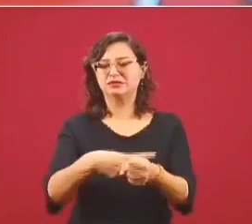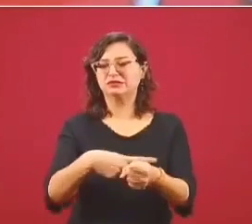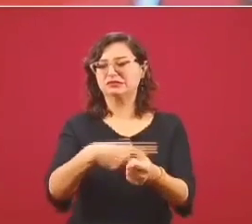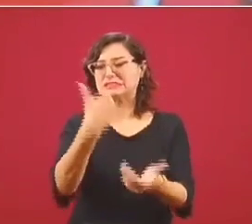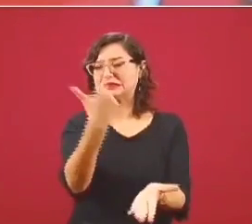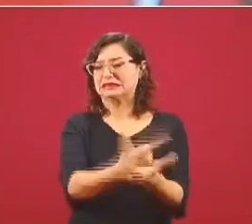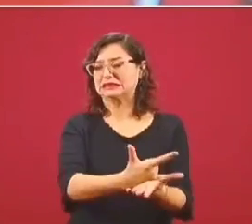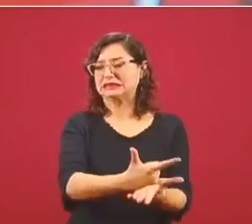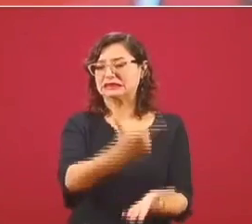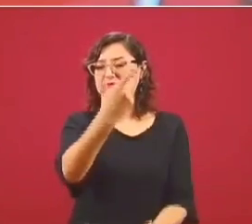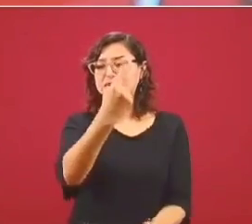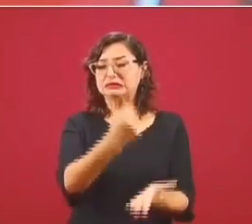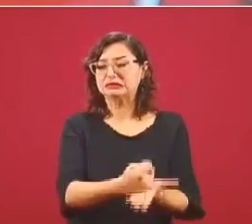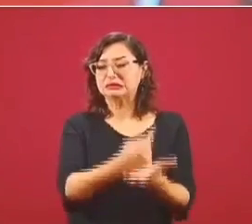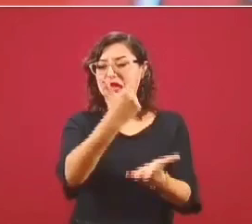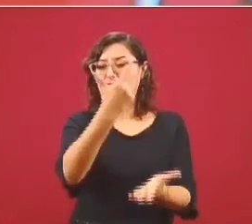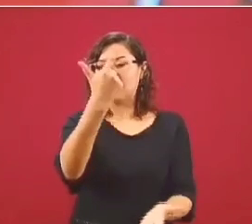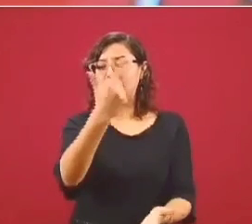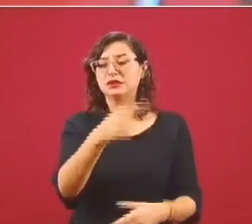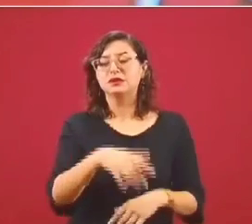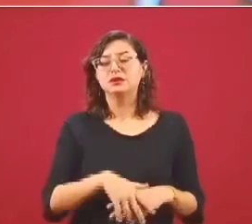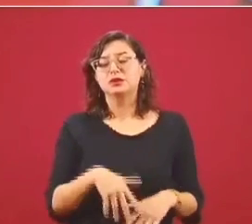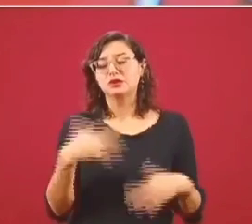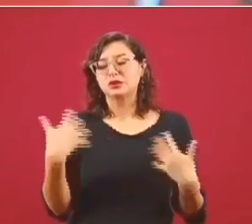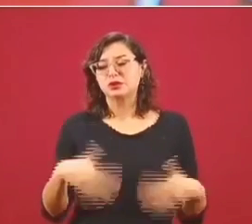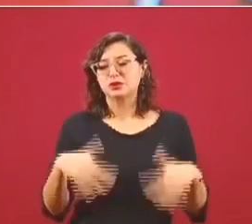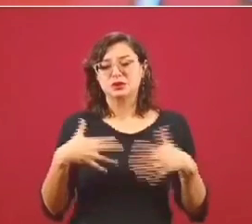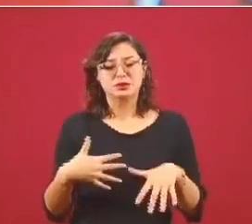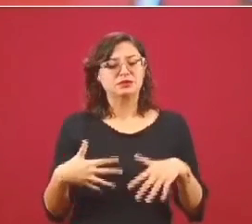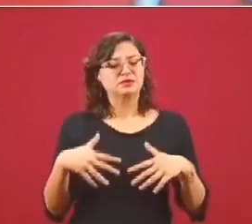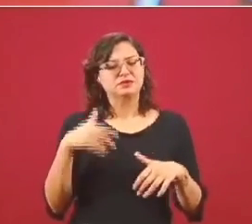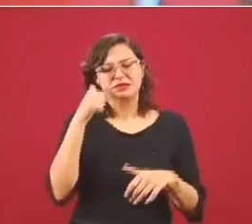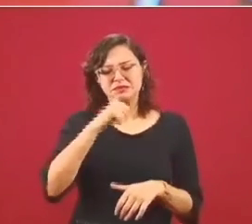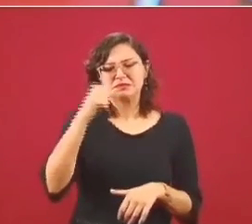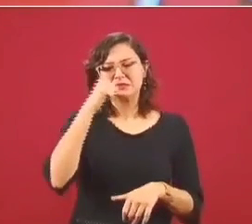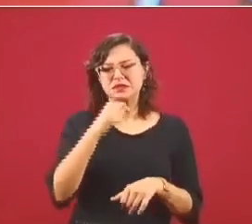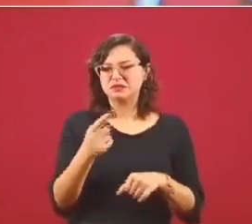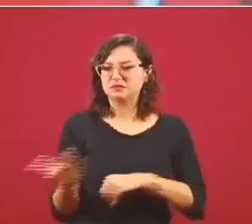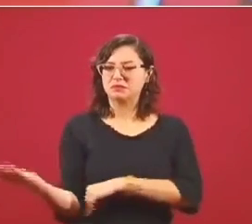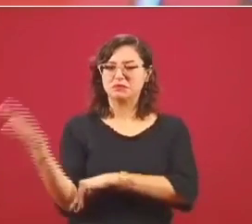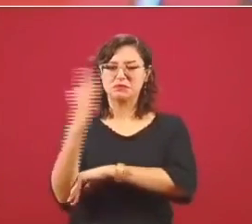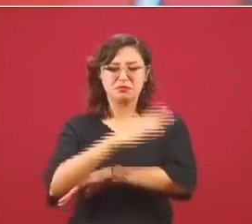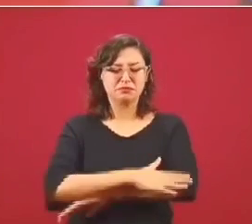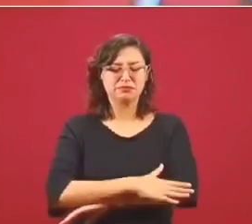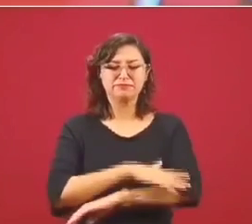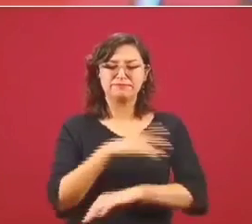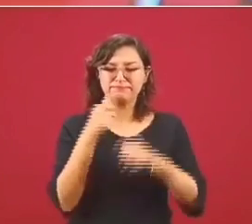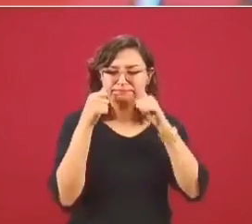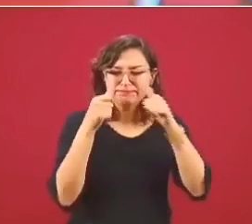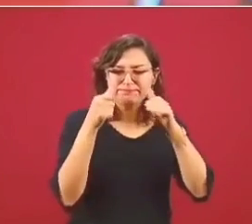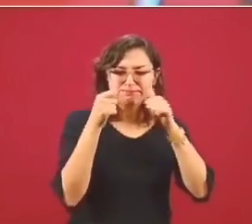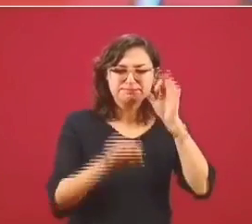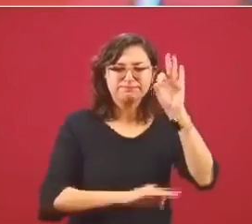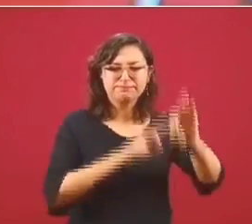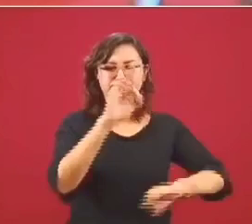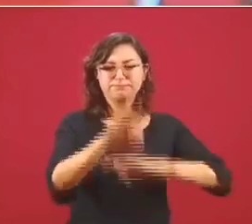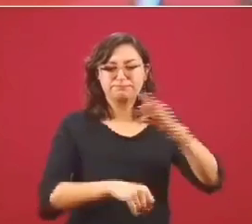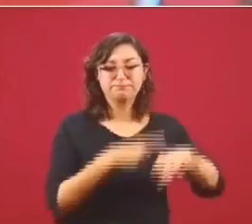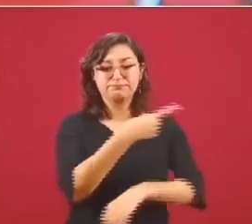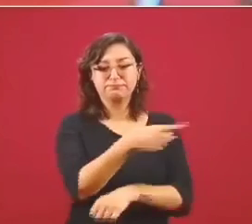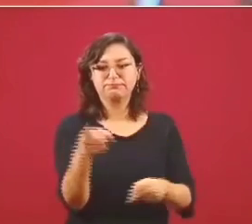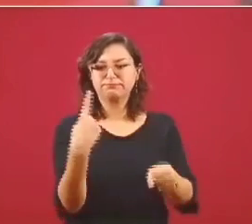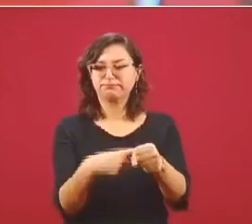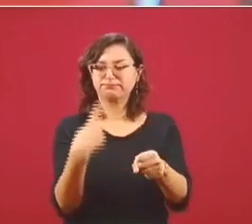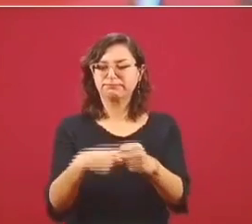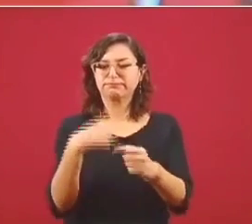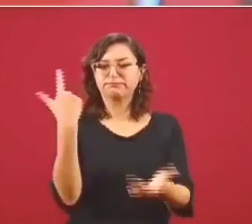los que están ahí todo el tiempo atendiendo enfermos graves, intubados,